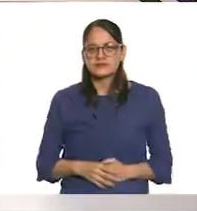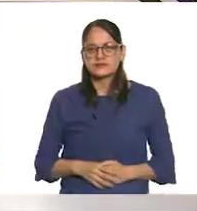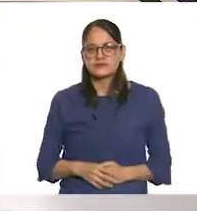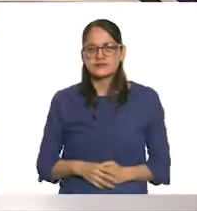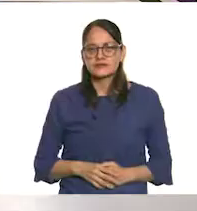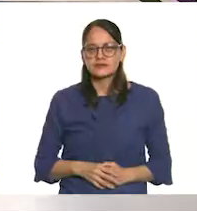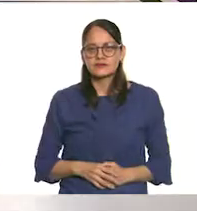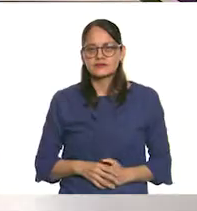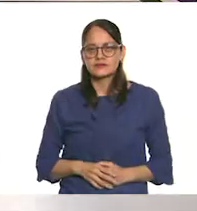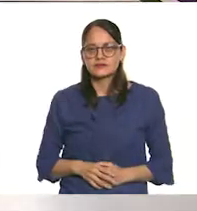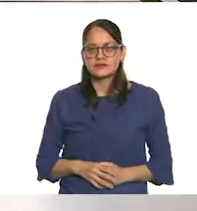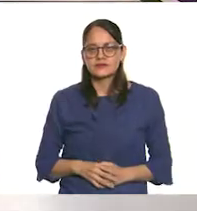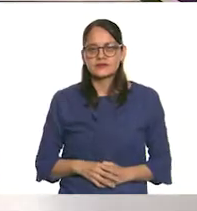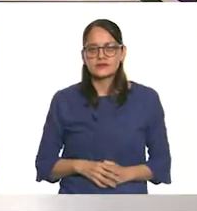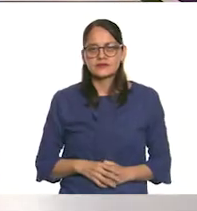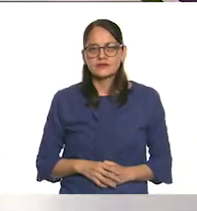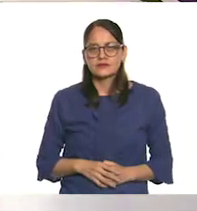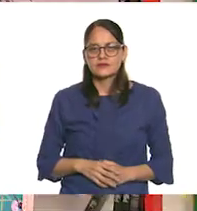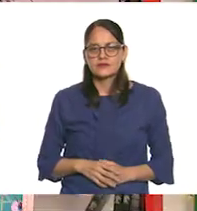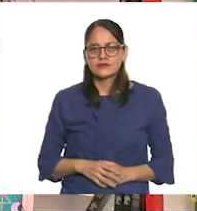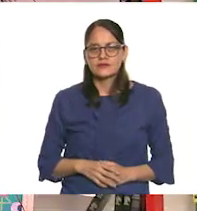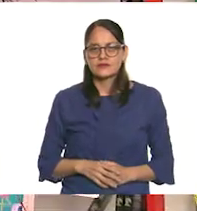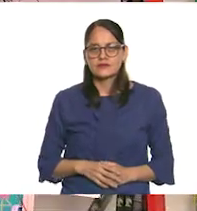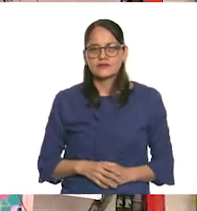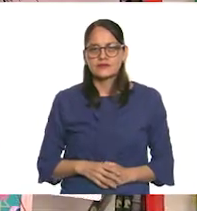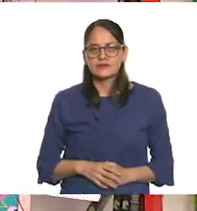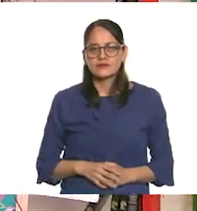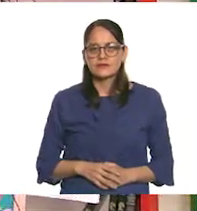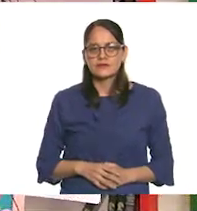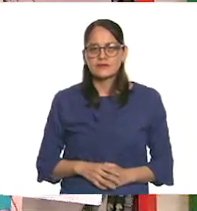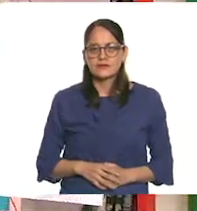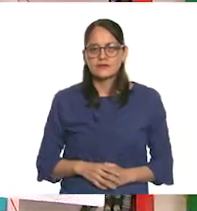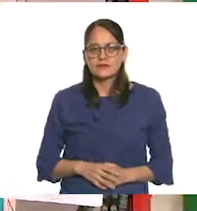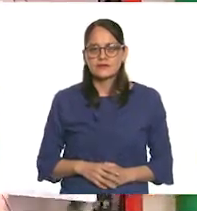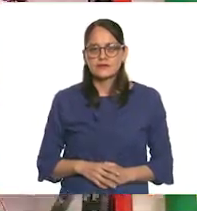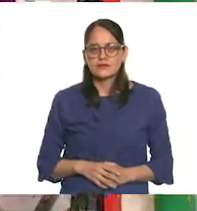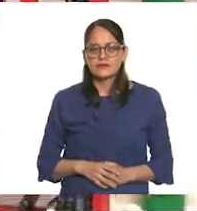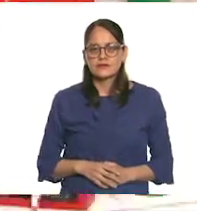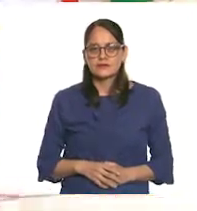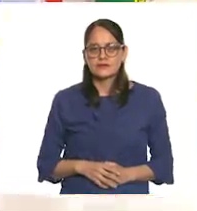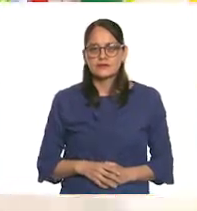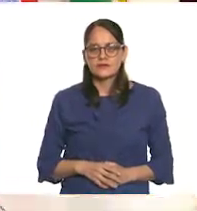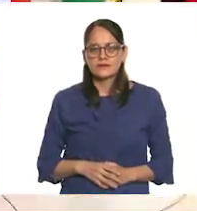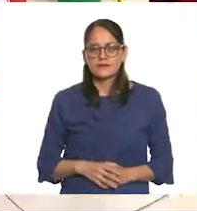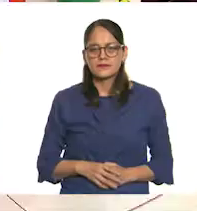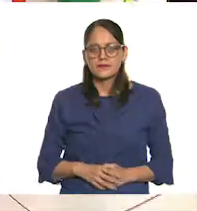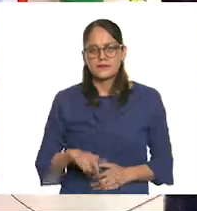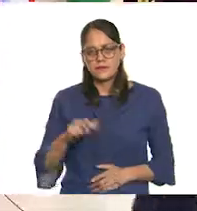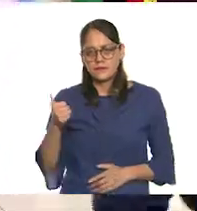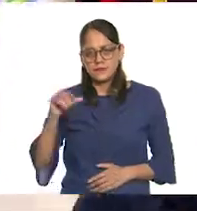a poner este acá.